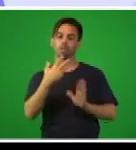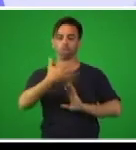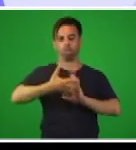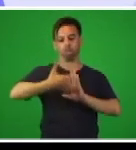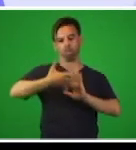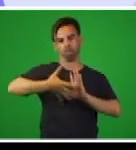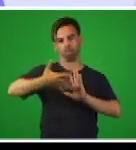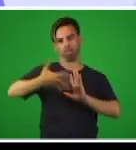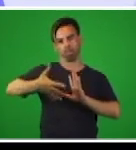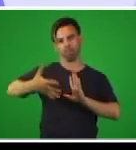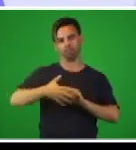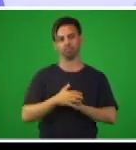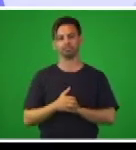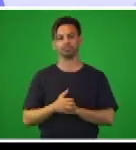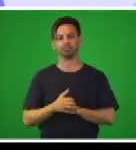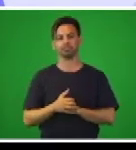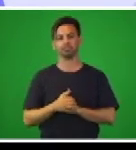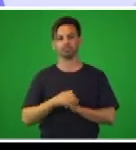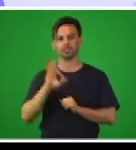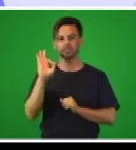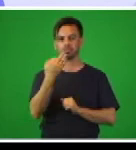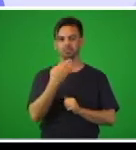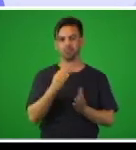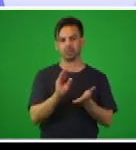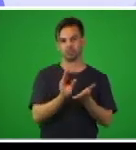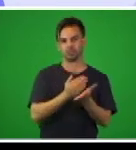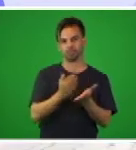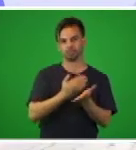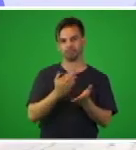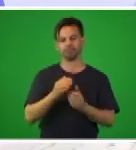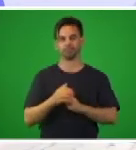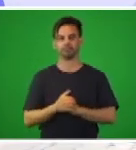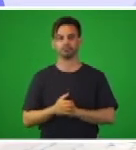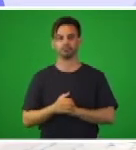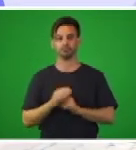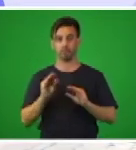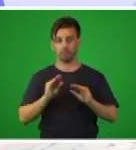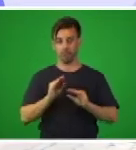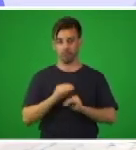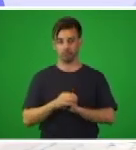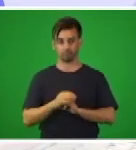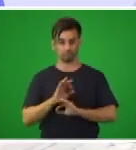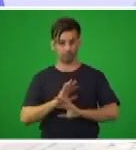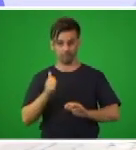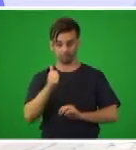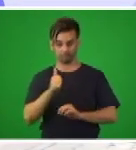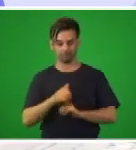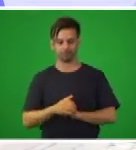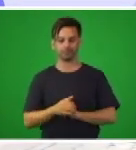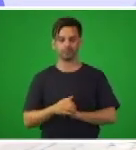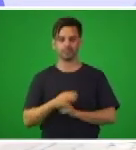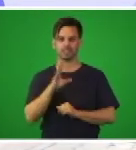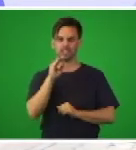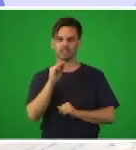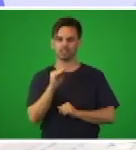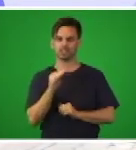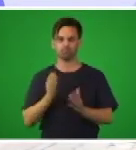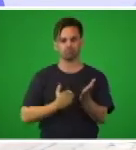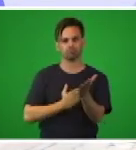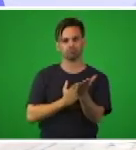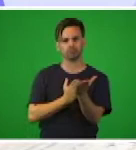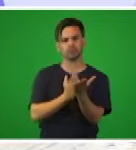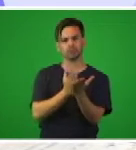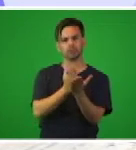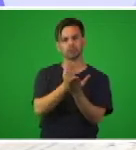Cuando atraviesa la ciudad de Burgos, lleva a 60 personas tras sí. Niños, hombres y